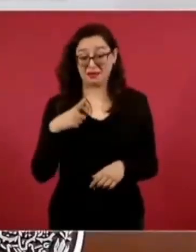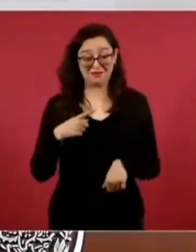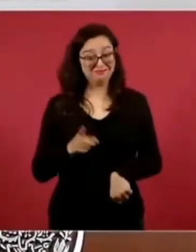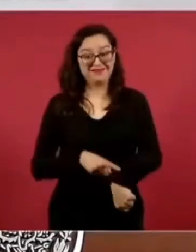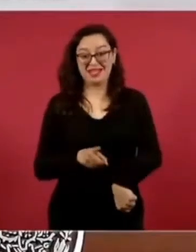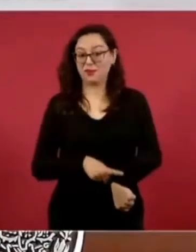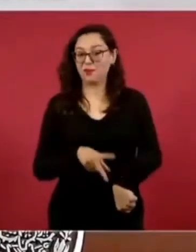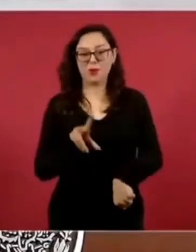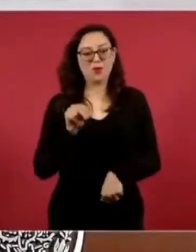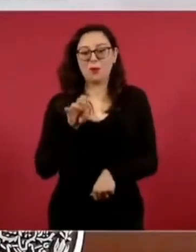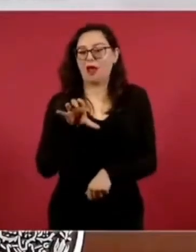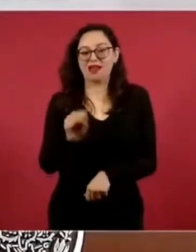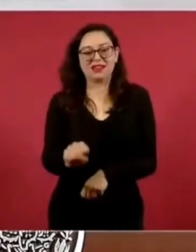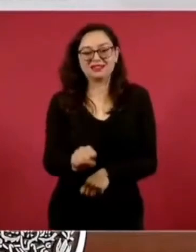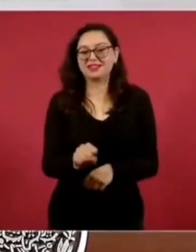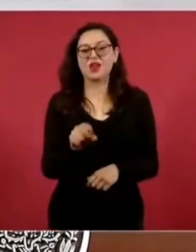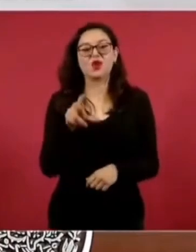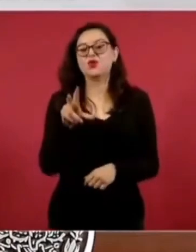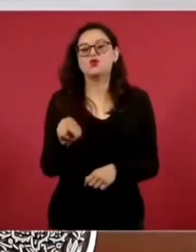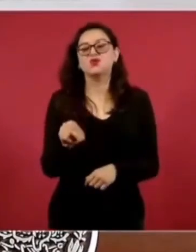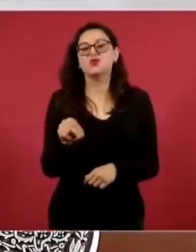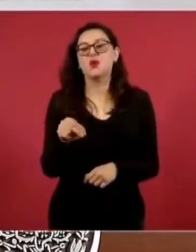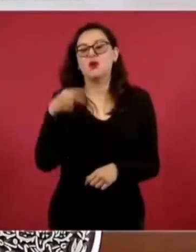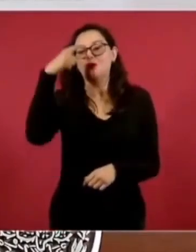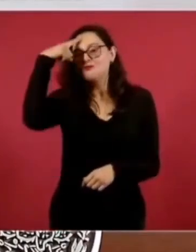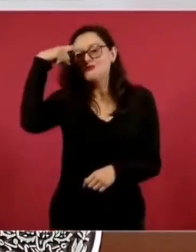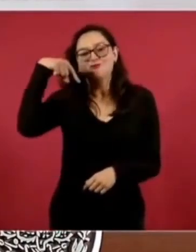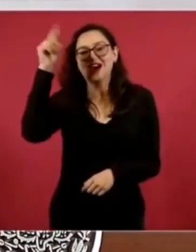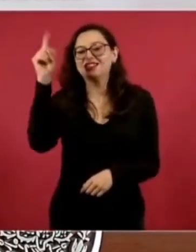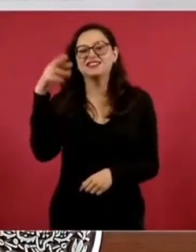Es que son más de tres mil kilómetros.